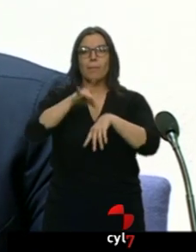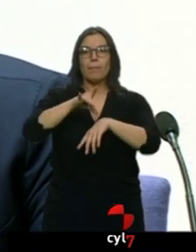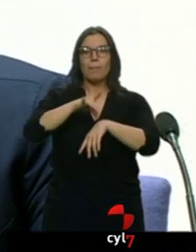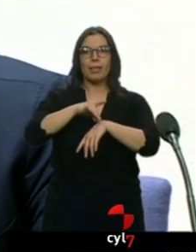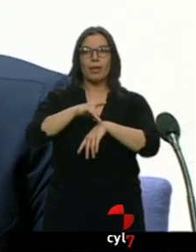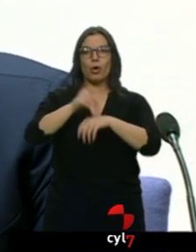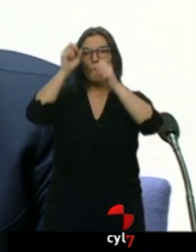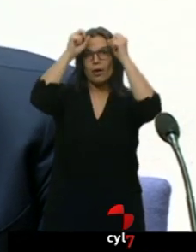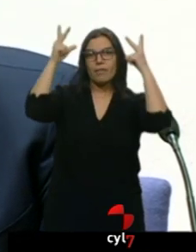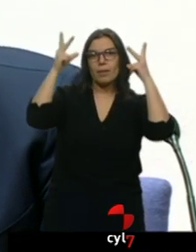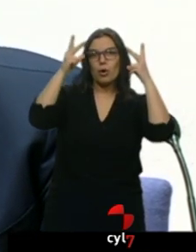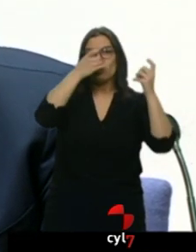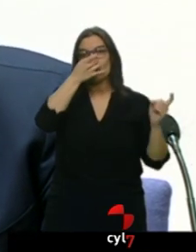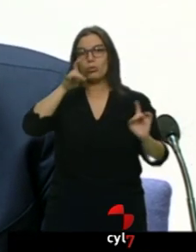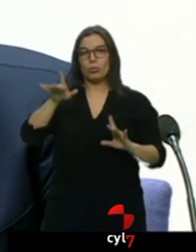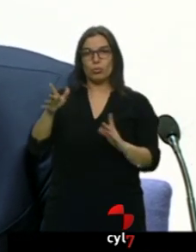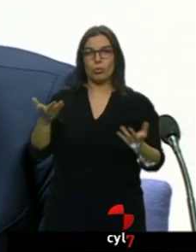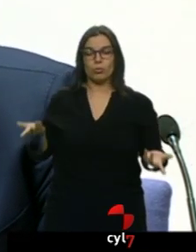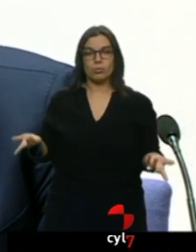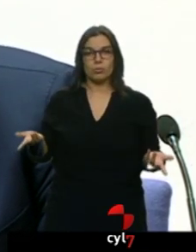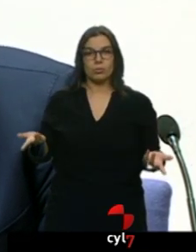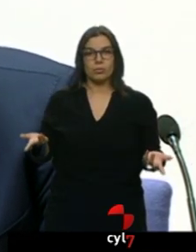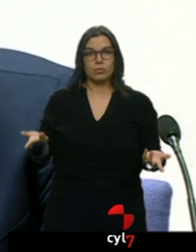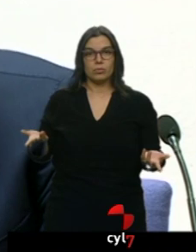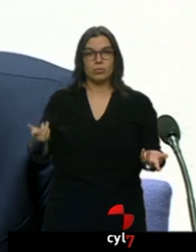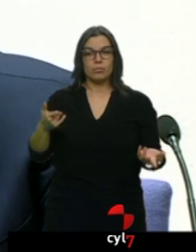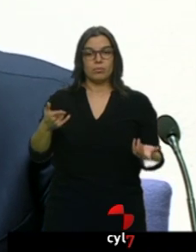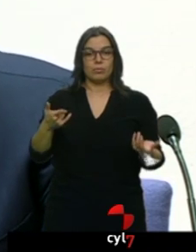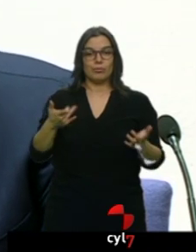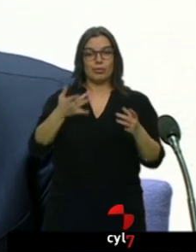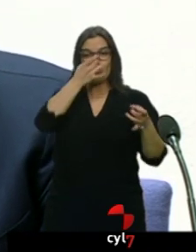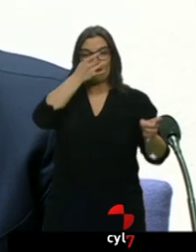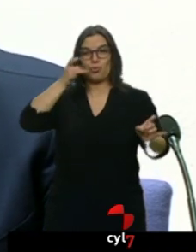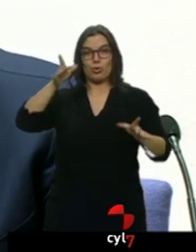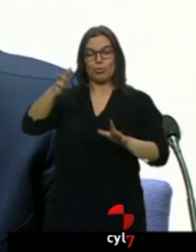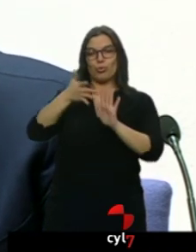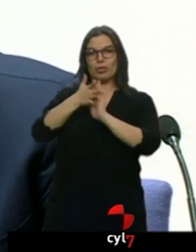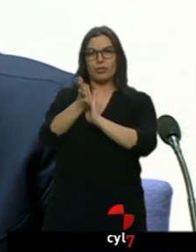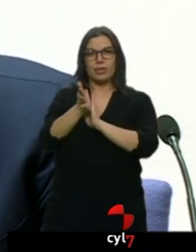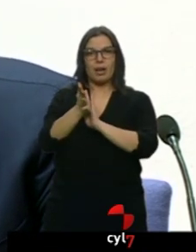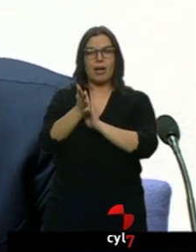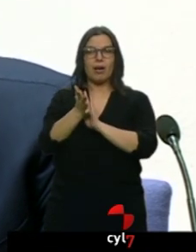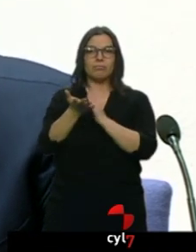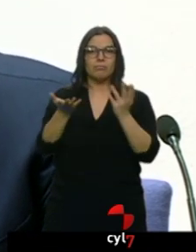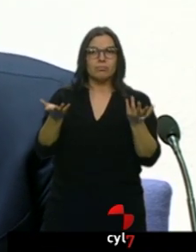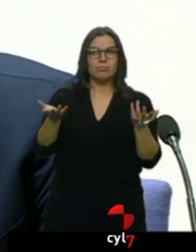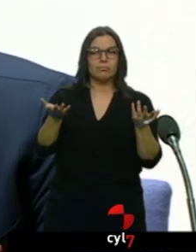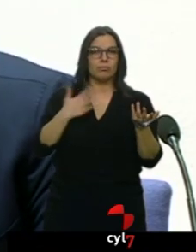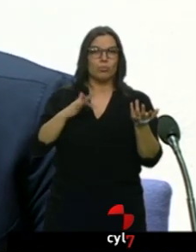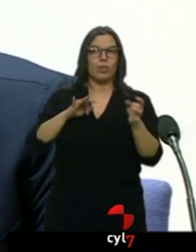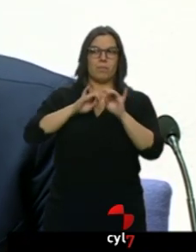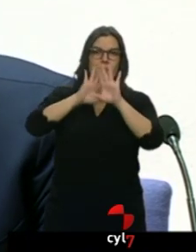sustitutos. Y esa es una figura que se puede inscribir un poco más claramente en la